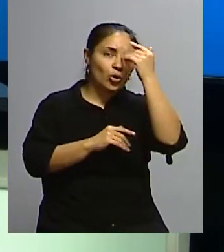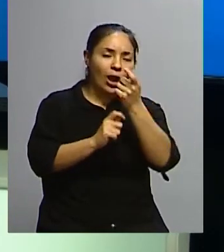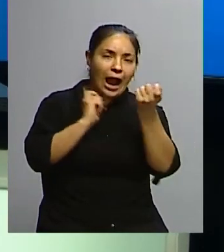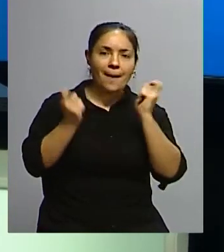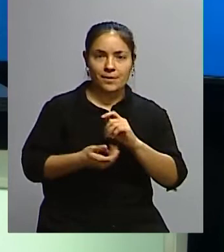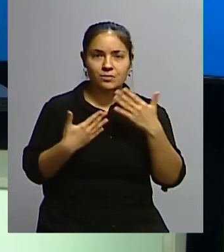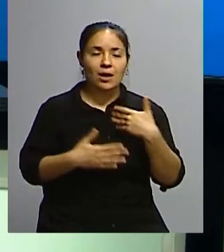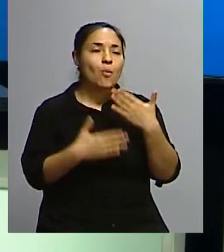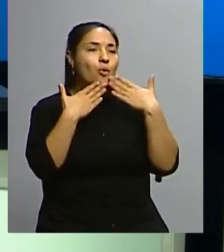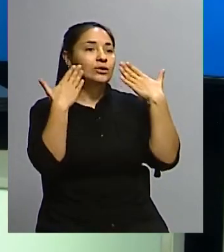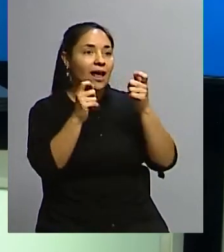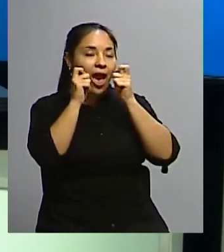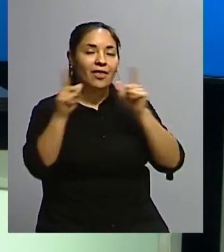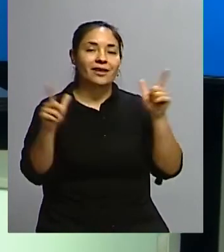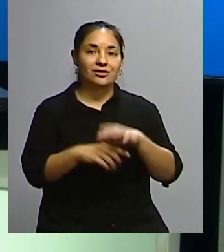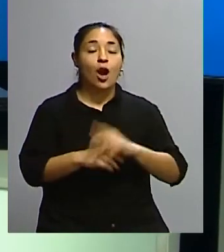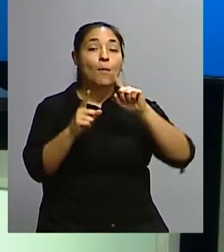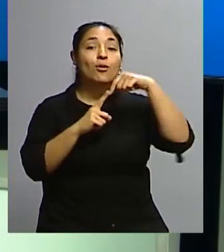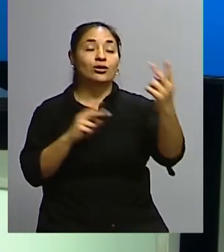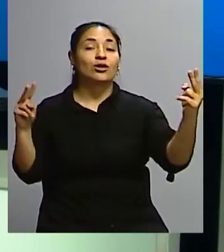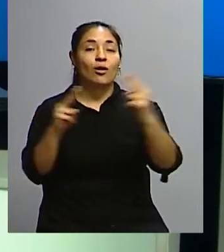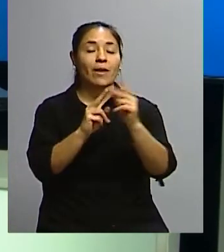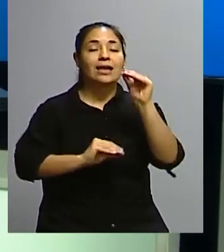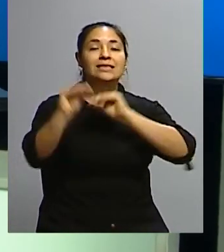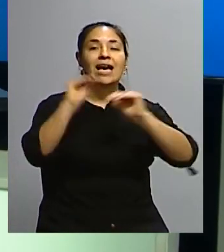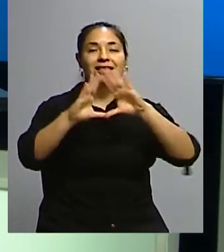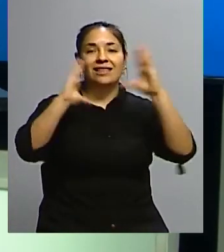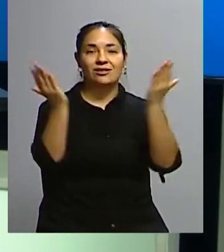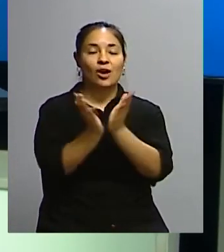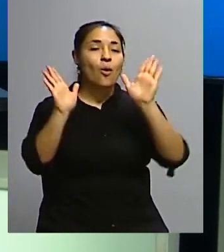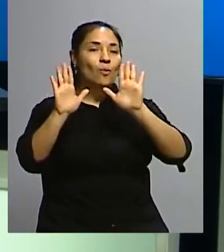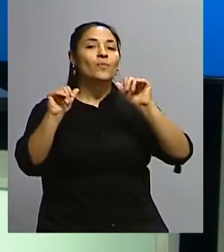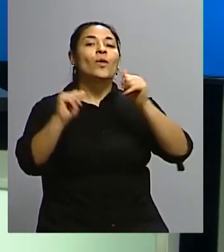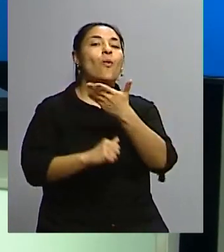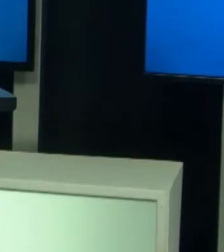que les agradecemos a todos. Será hasta la próxima emisión de Chat Internacional. Buenas noches.